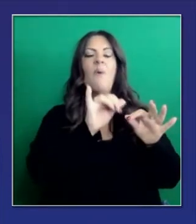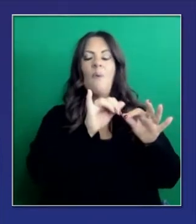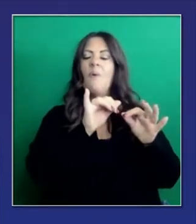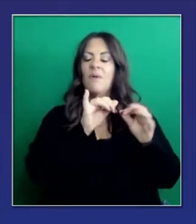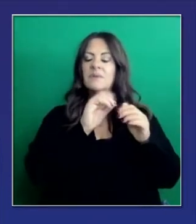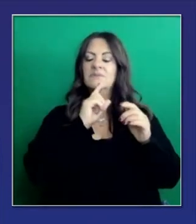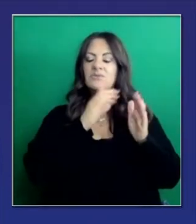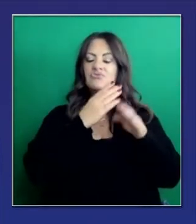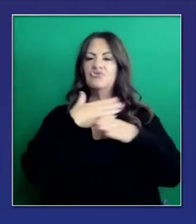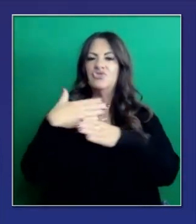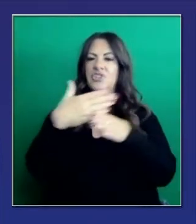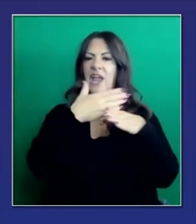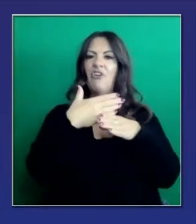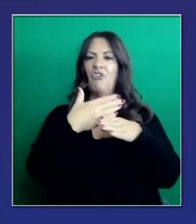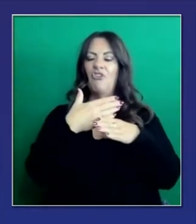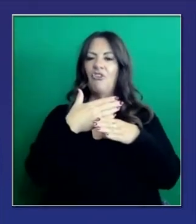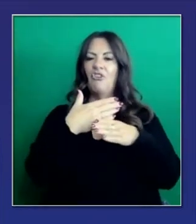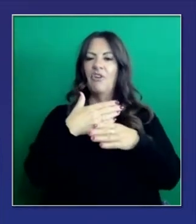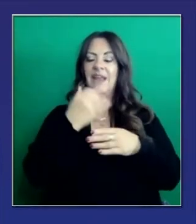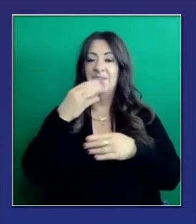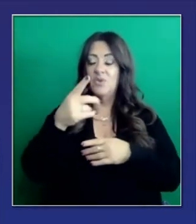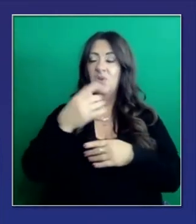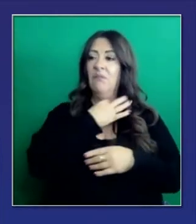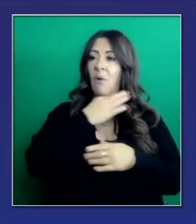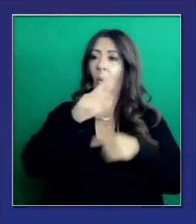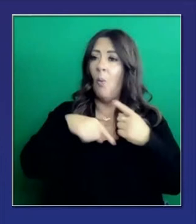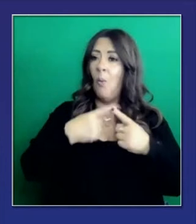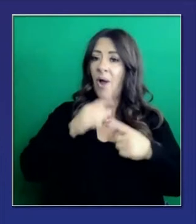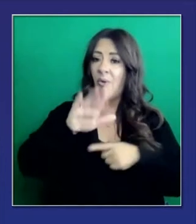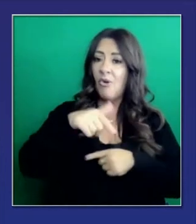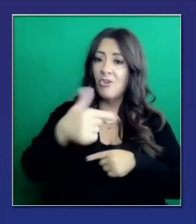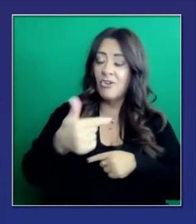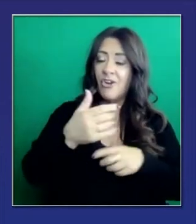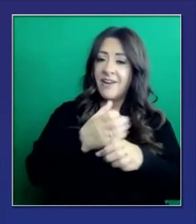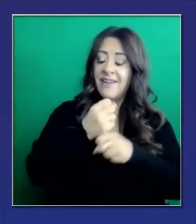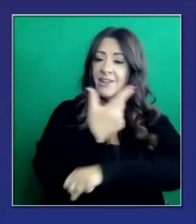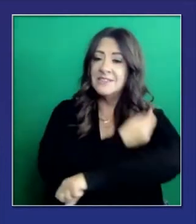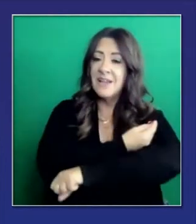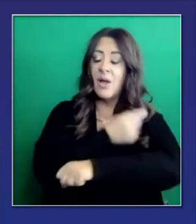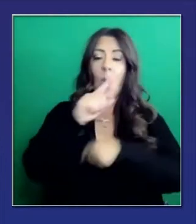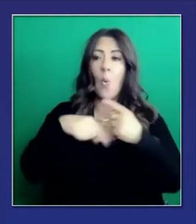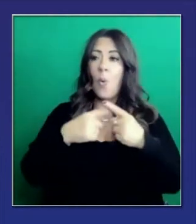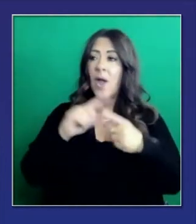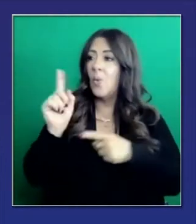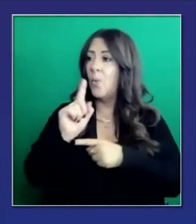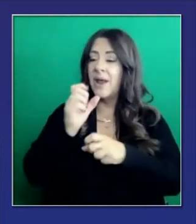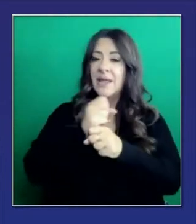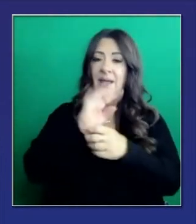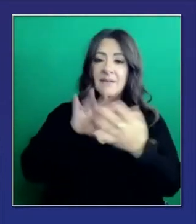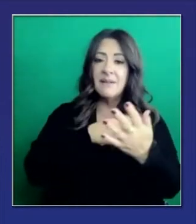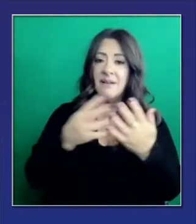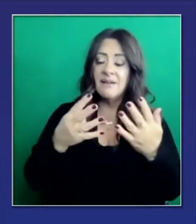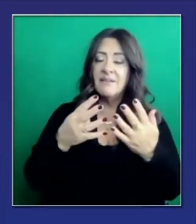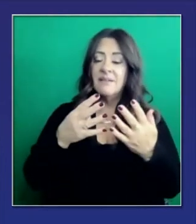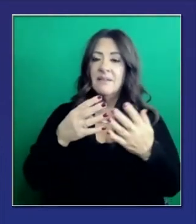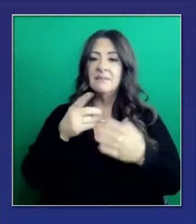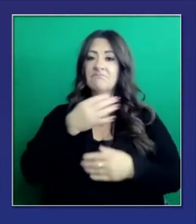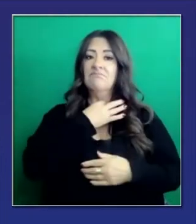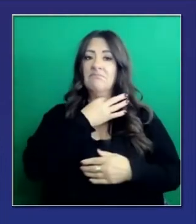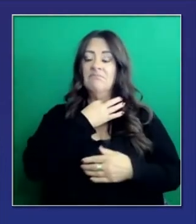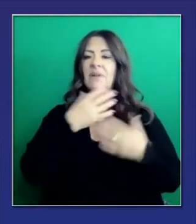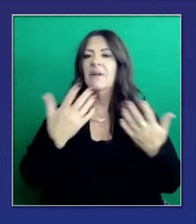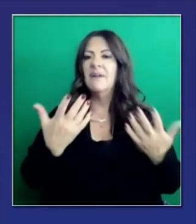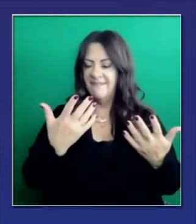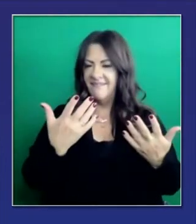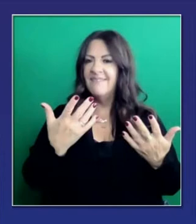ustedes, cuándo me toca, cuándo voy, a dónde voy, cuándo me dan la vacuna y qué tan cerca está. De modo